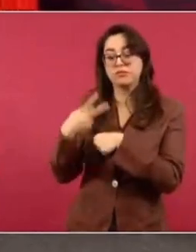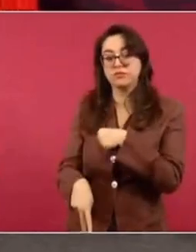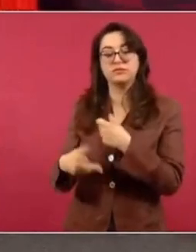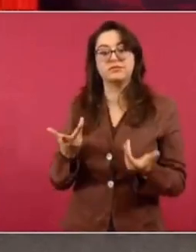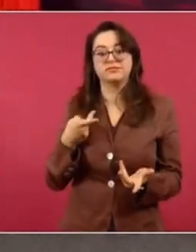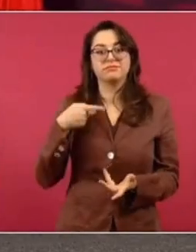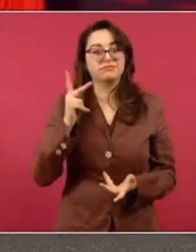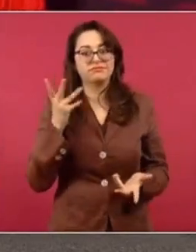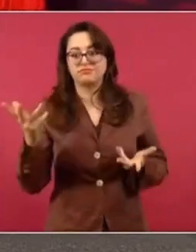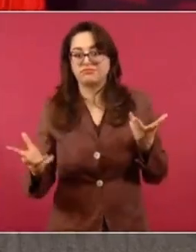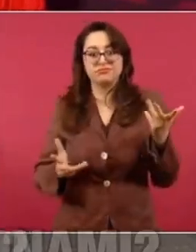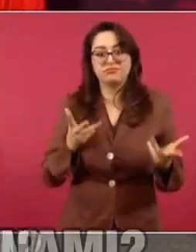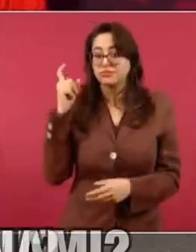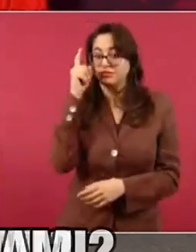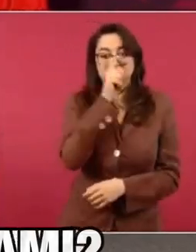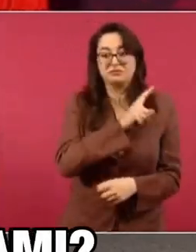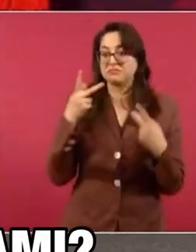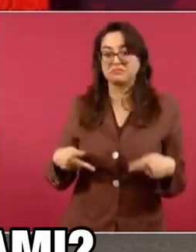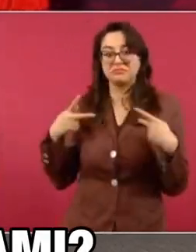opciones alternativas.